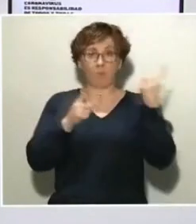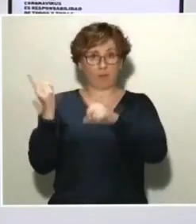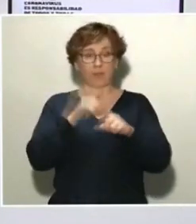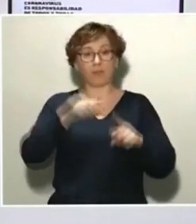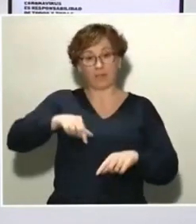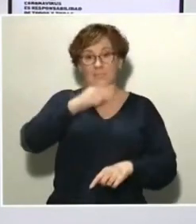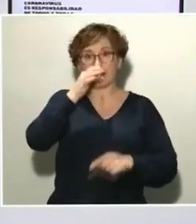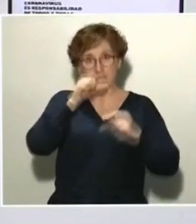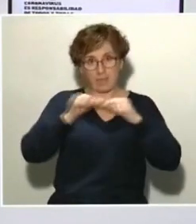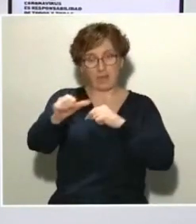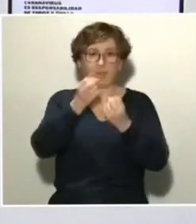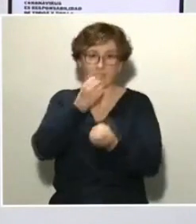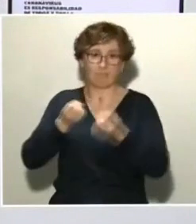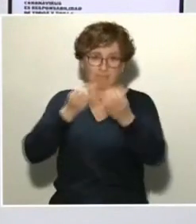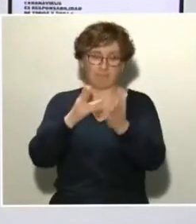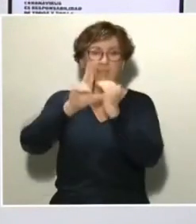próximos minutos. Gracias.